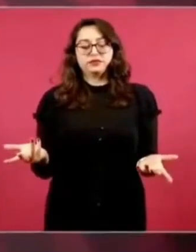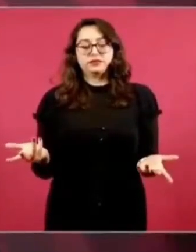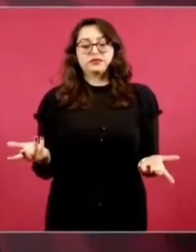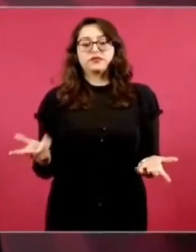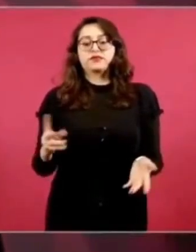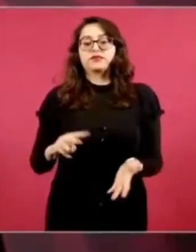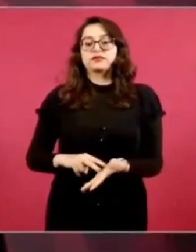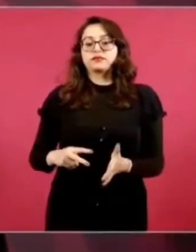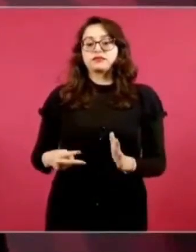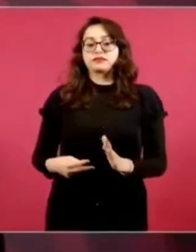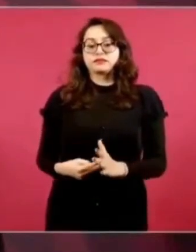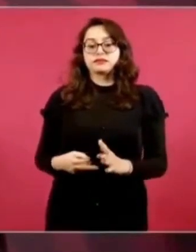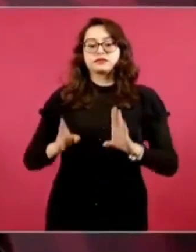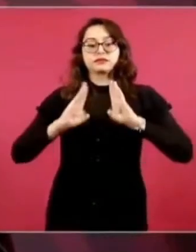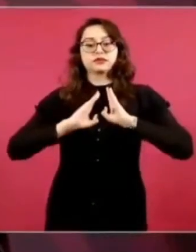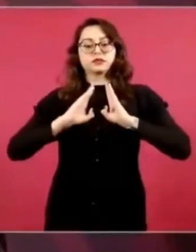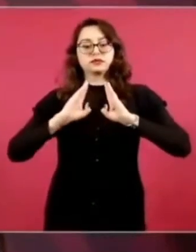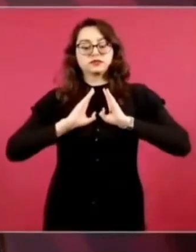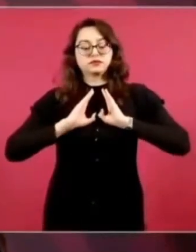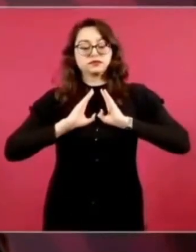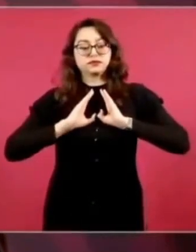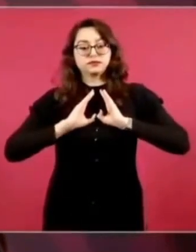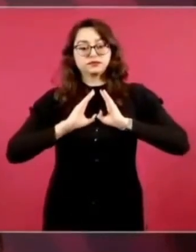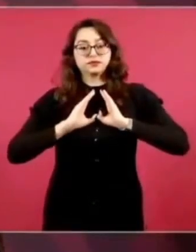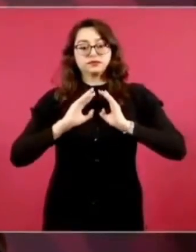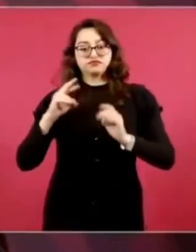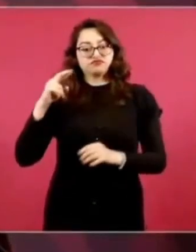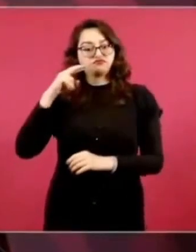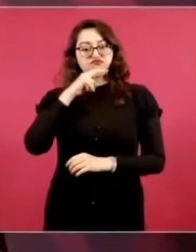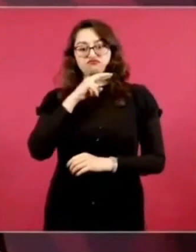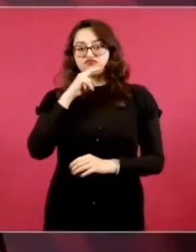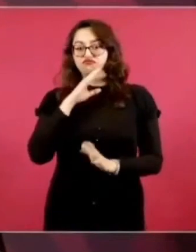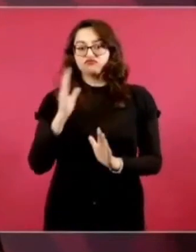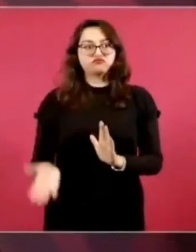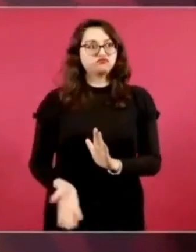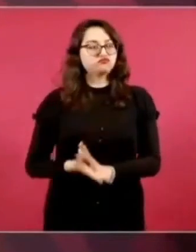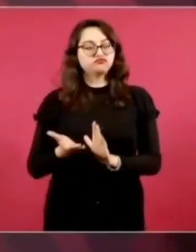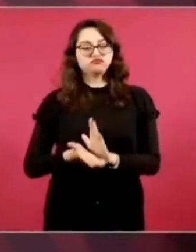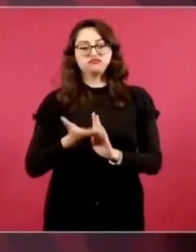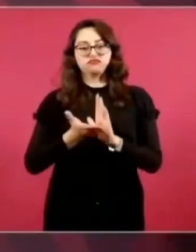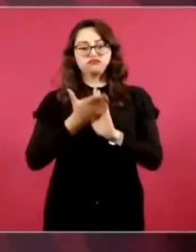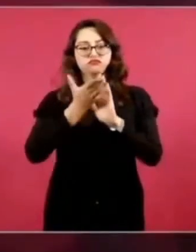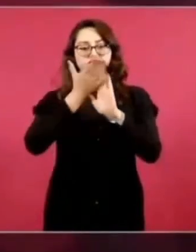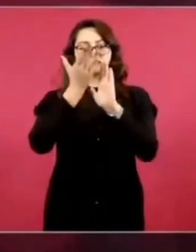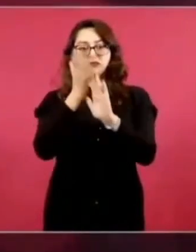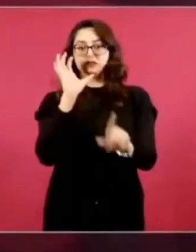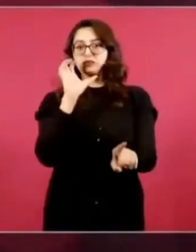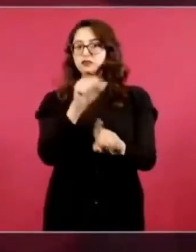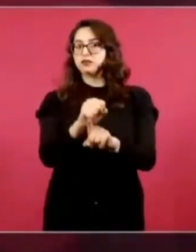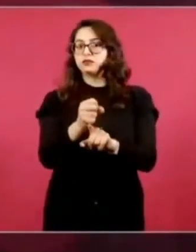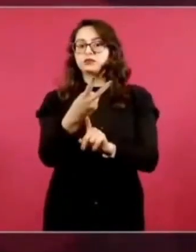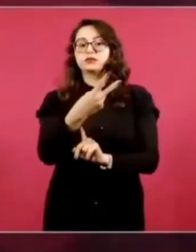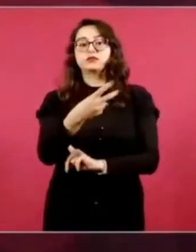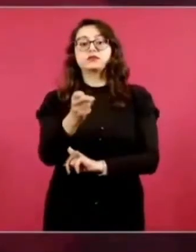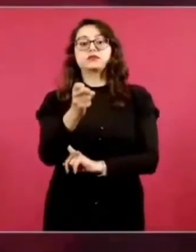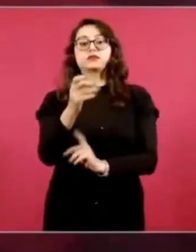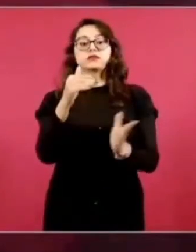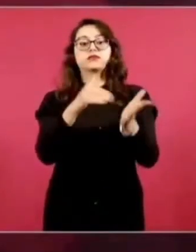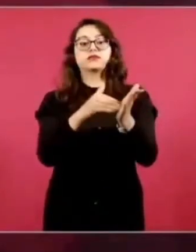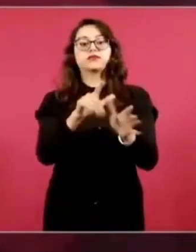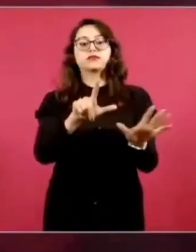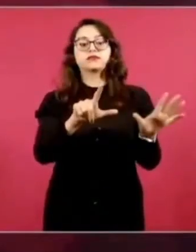ingenieros militares ya construyeron dos mil 750